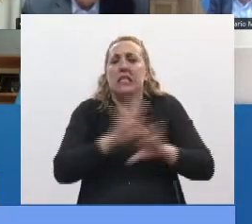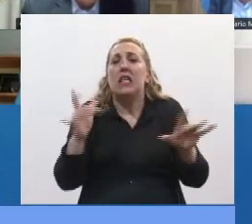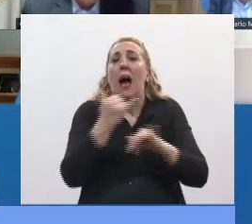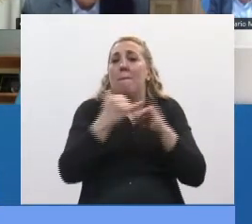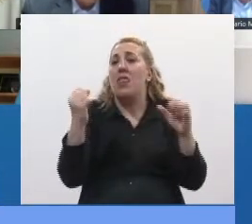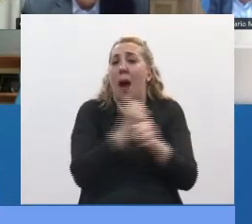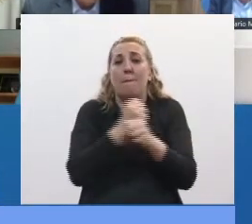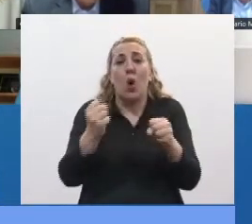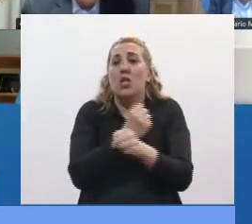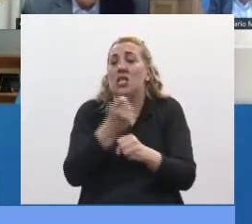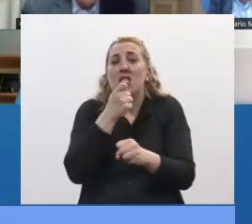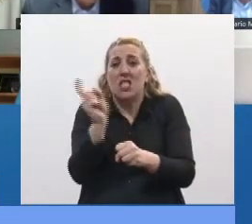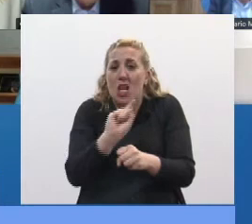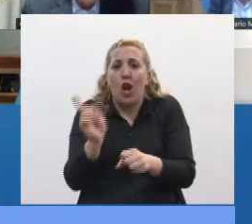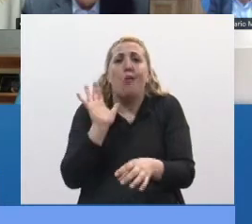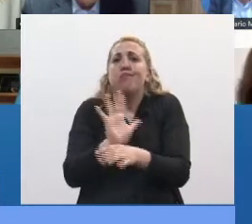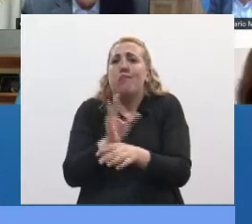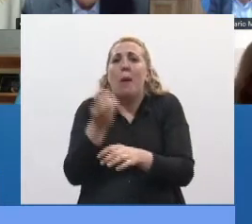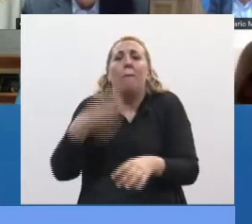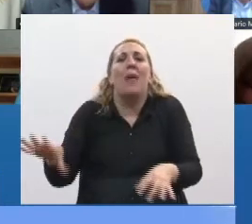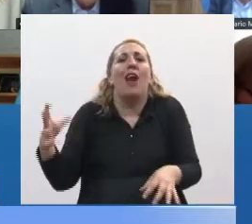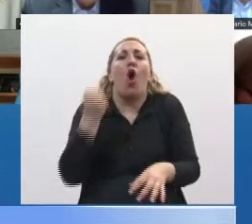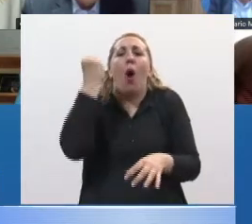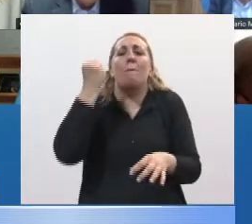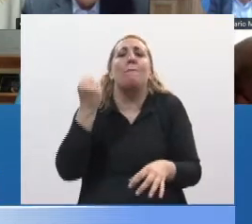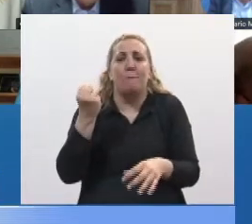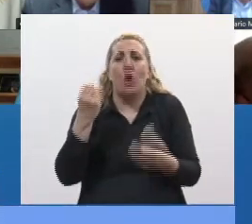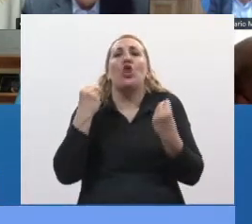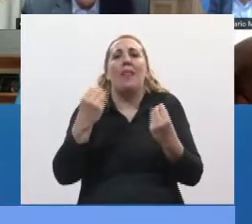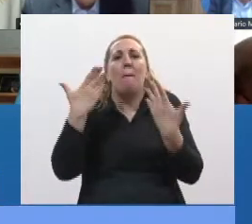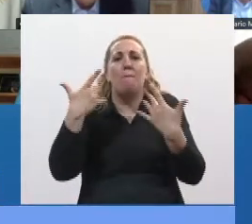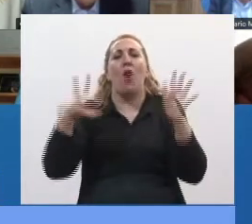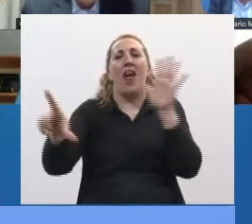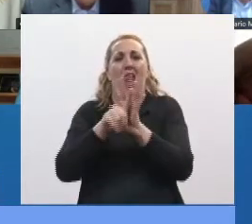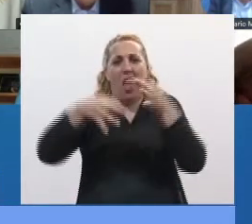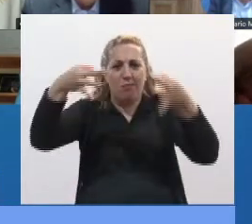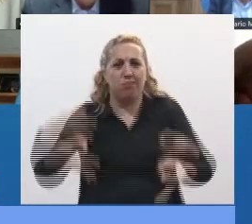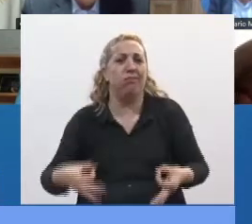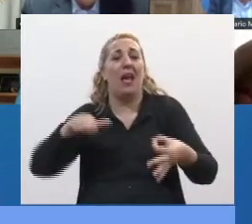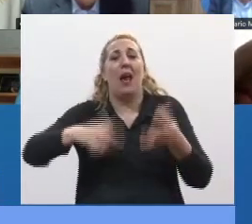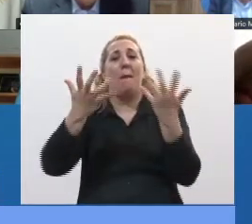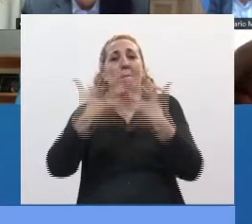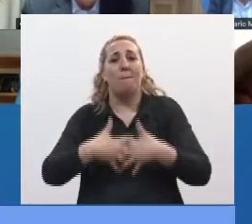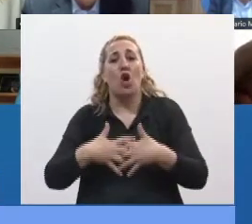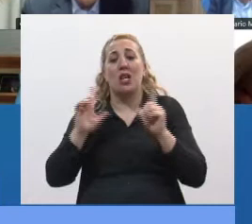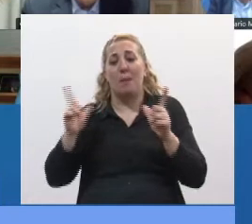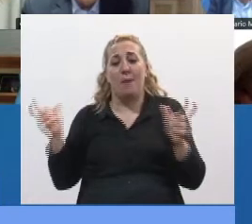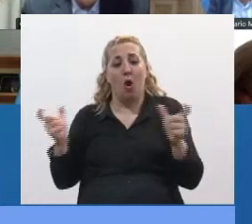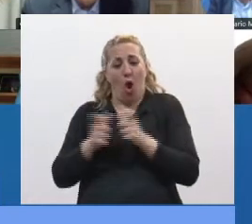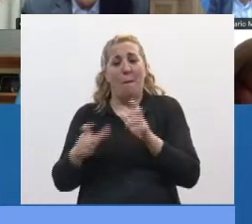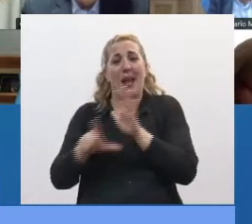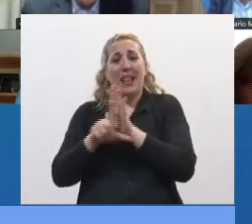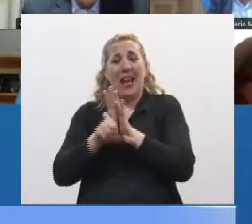sanción que si no nos perderíamos la oportunidad de convertirla directamente en ley. Este proyecto fue tirado a las comisiones de